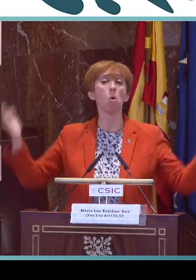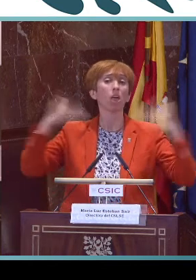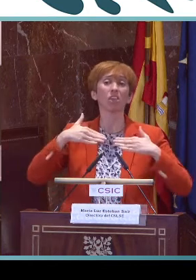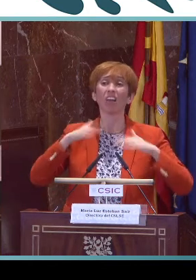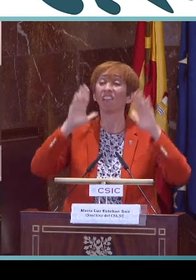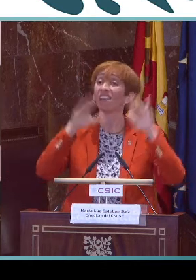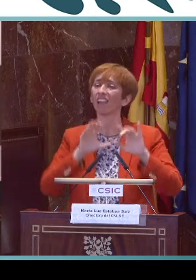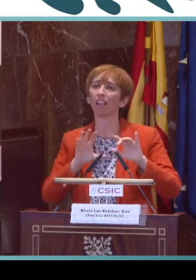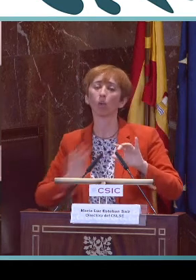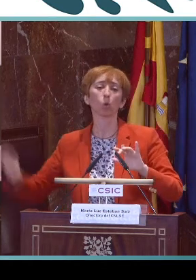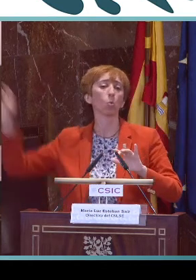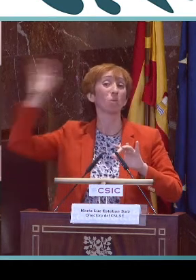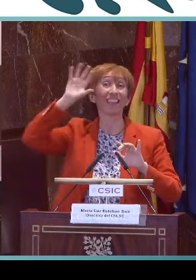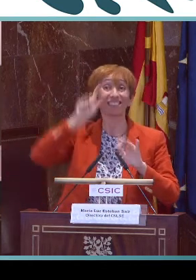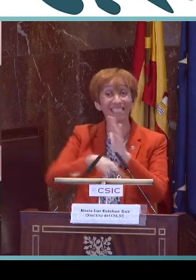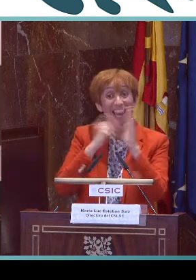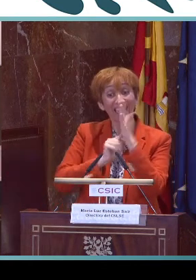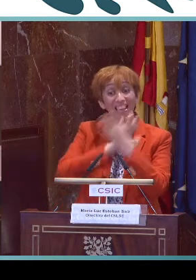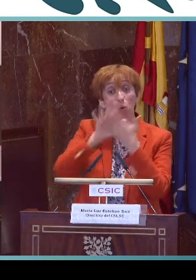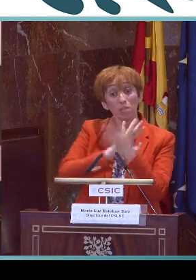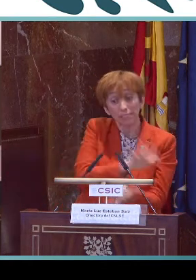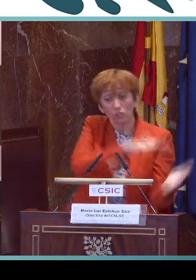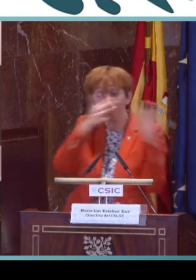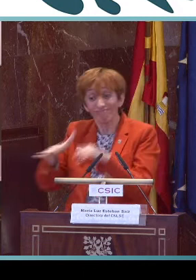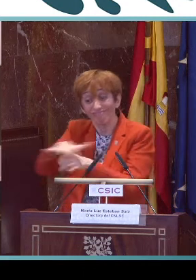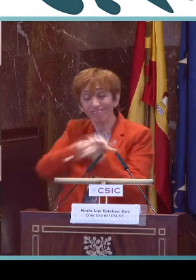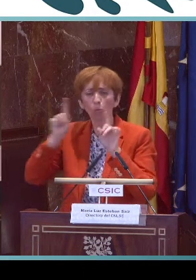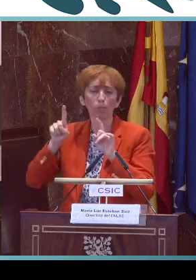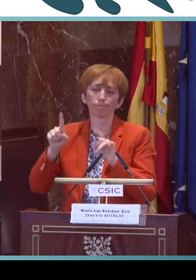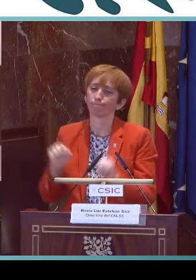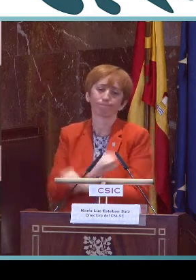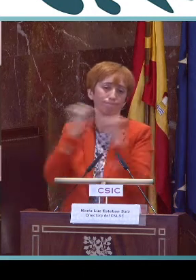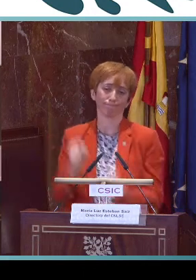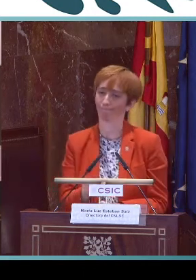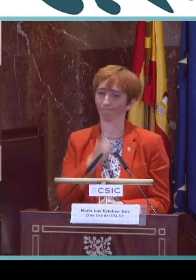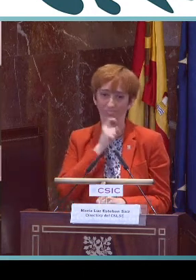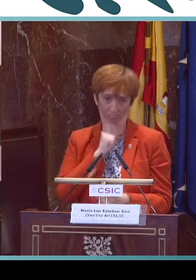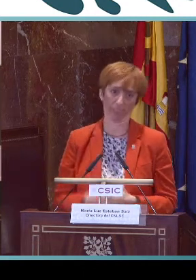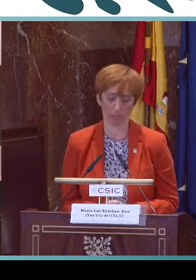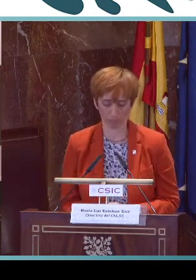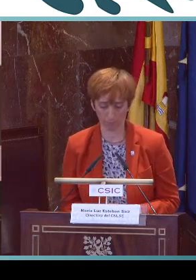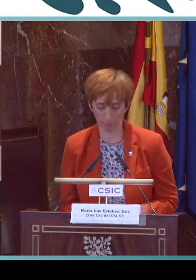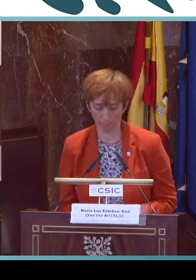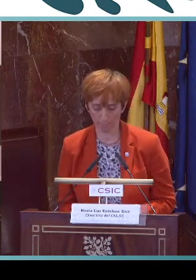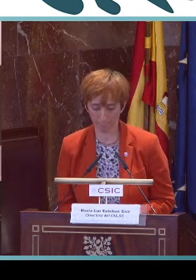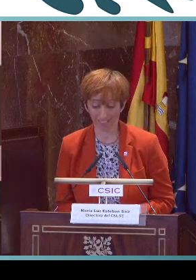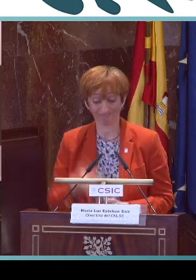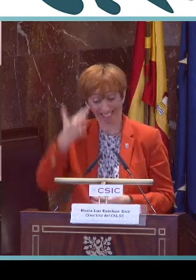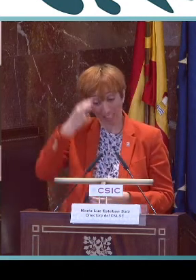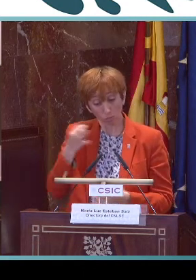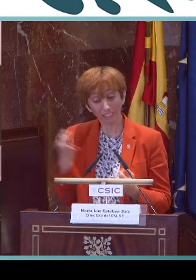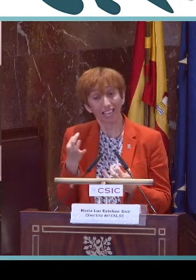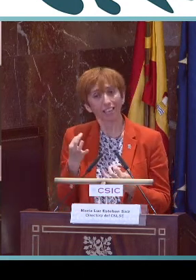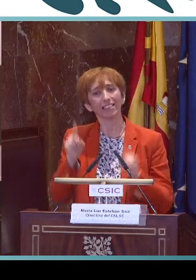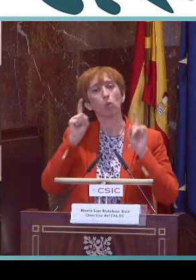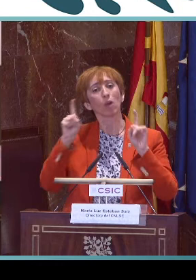mínimos no existen, estos mínimos igualitarios no existen, y la aplicación de la lengua de signos en el ámbito educativo en los